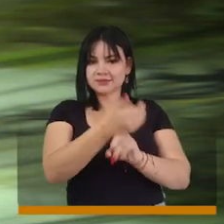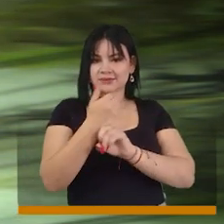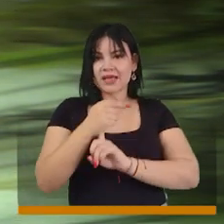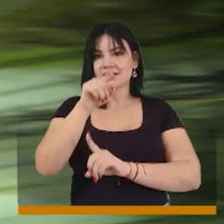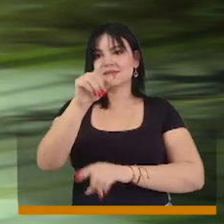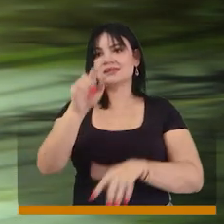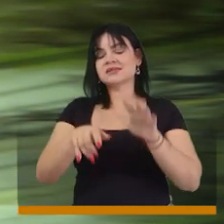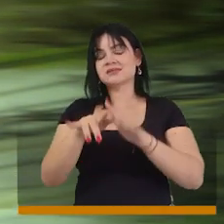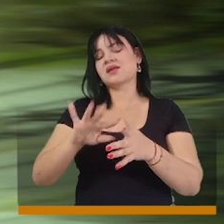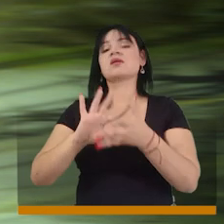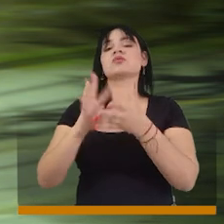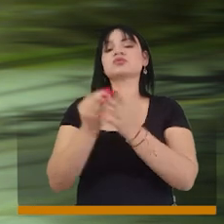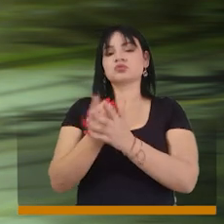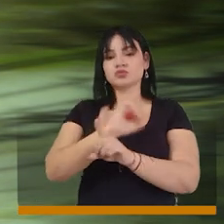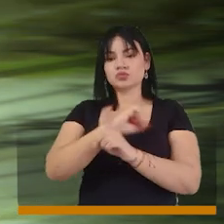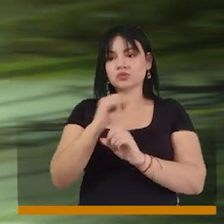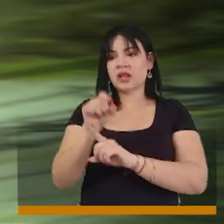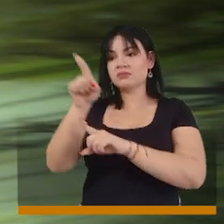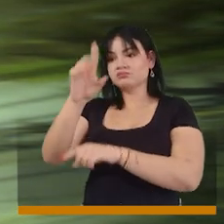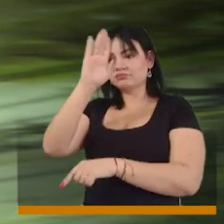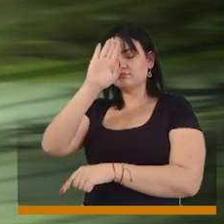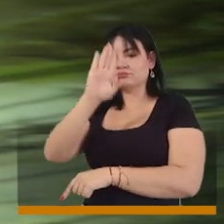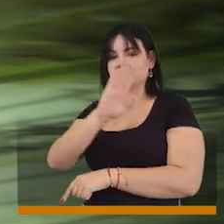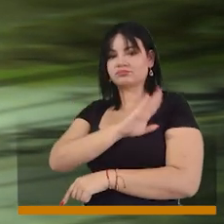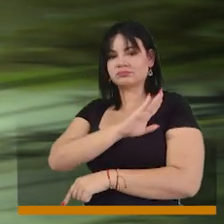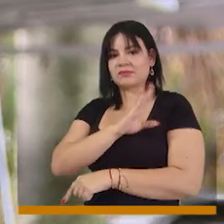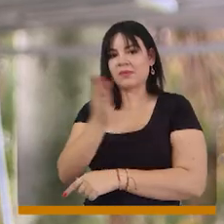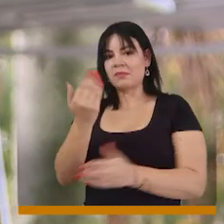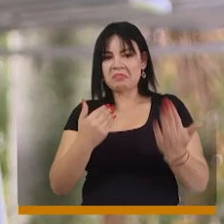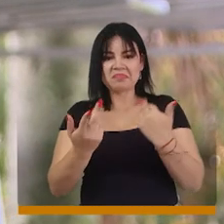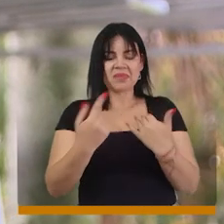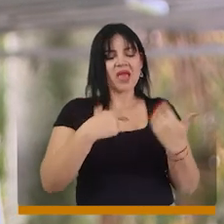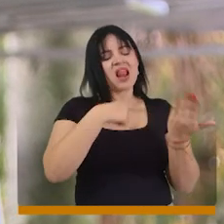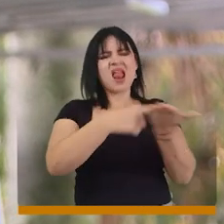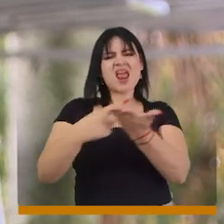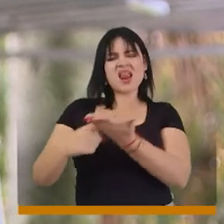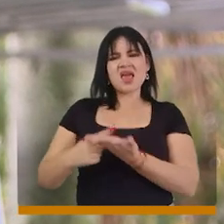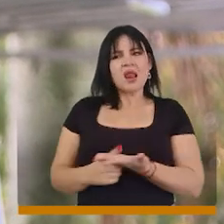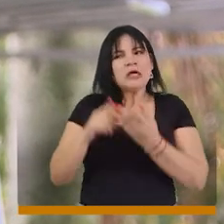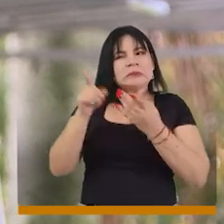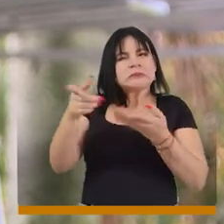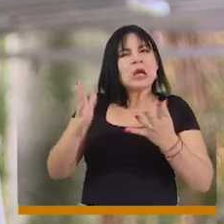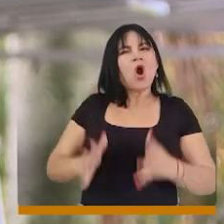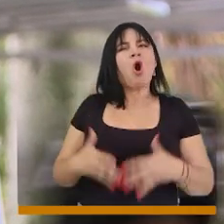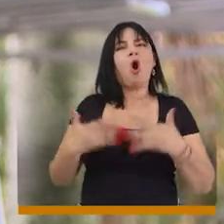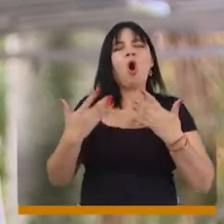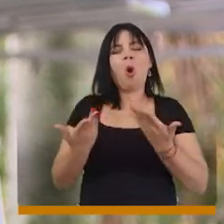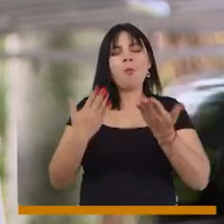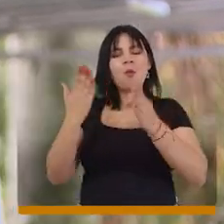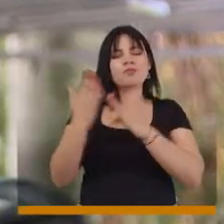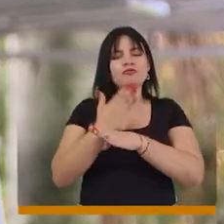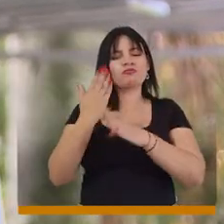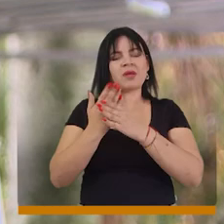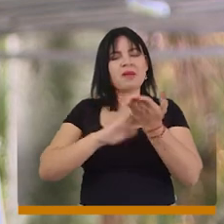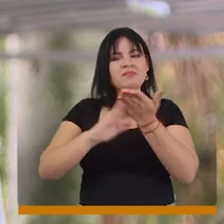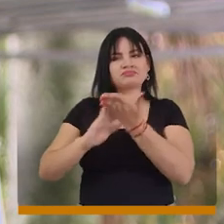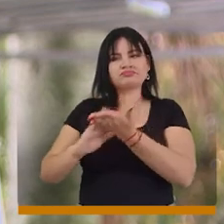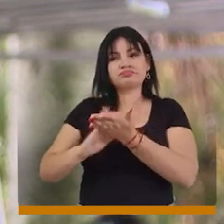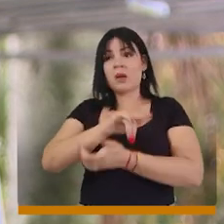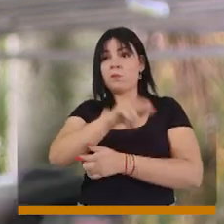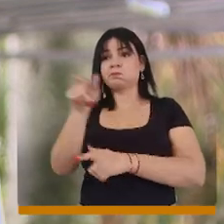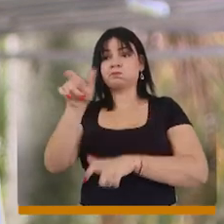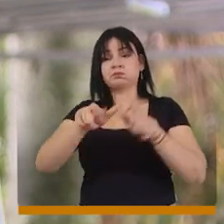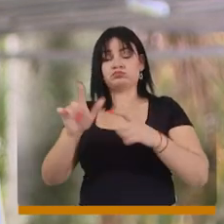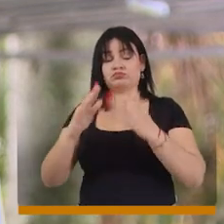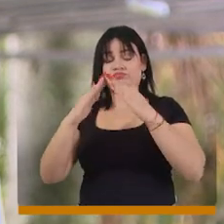de Seguridad, con la secretaria de Inclusión Social, con la Policía Nacional para poder atenderle y darle una solución